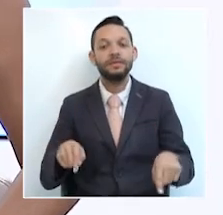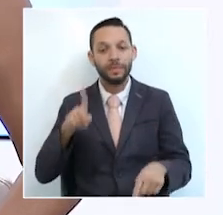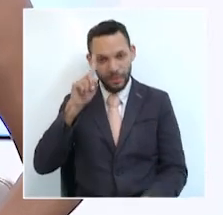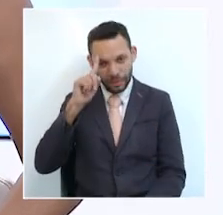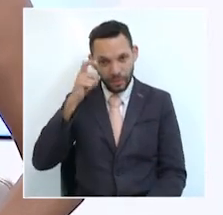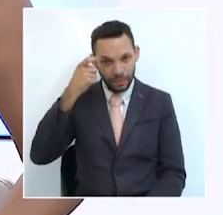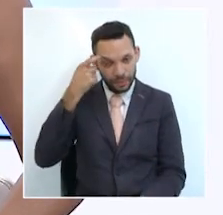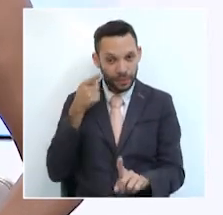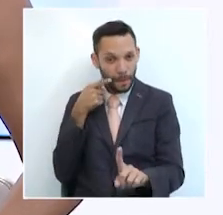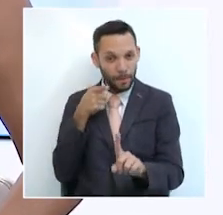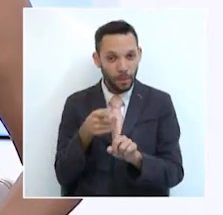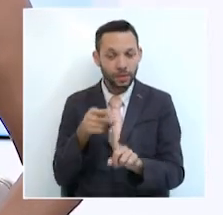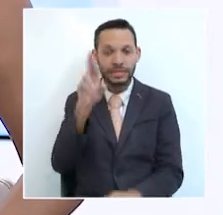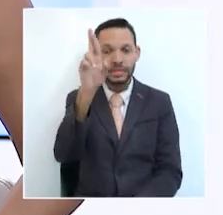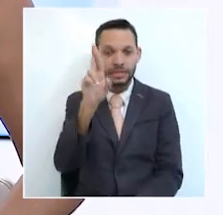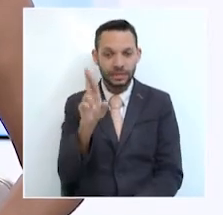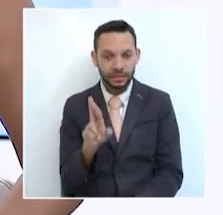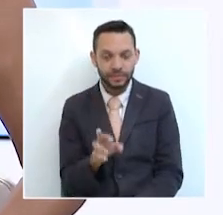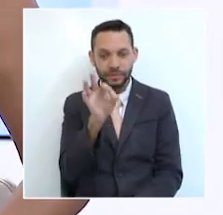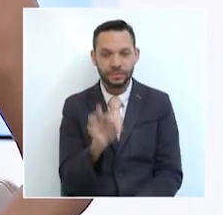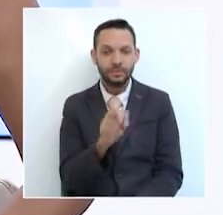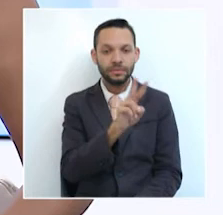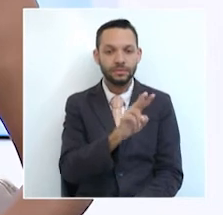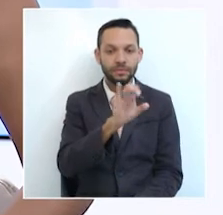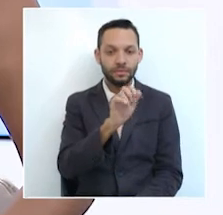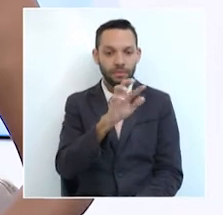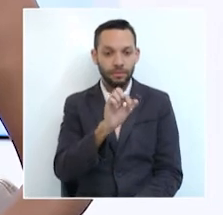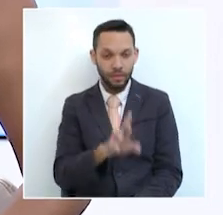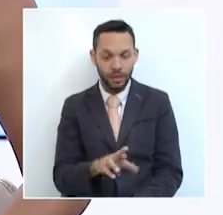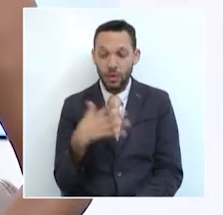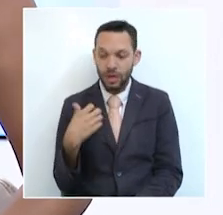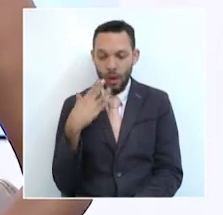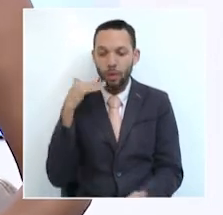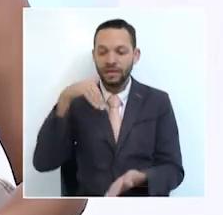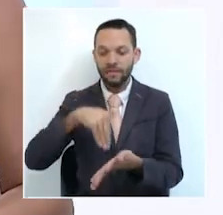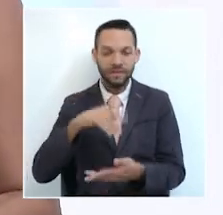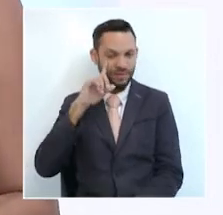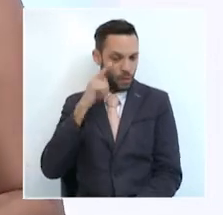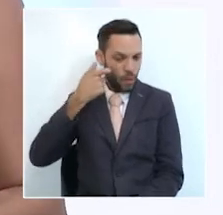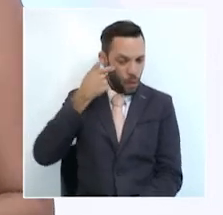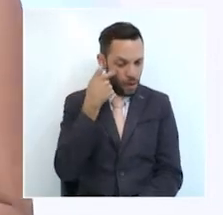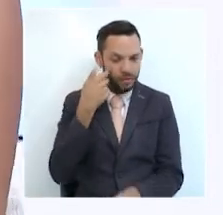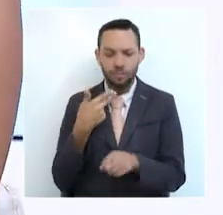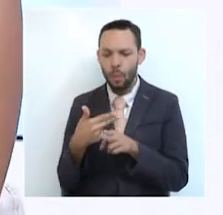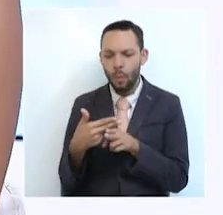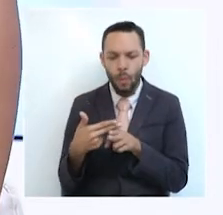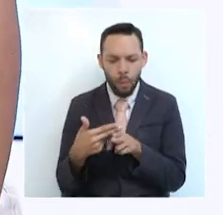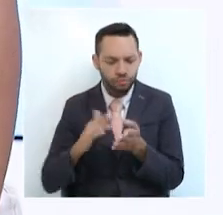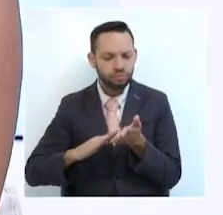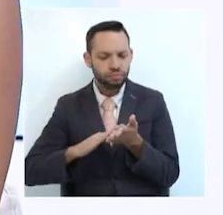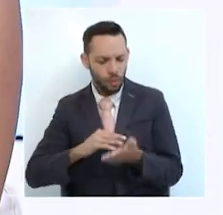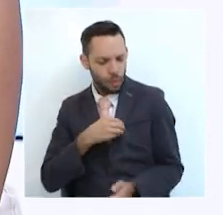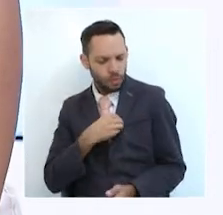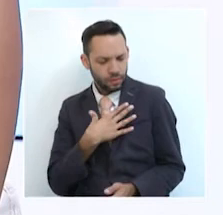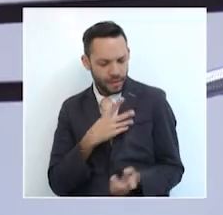Víctor Manuel Tamayo, insistió que se encuentra habilitado para aspirar al primer cargo de Risaralda. Anunció que se avecinan alianzas con otros candidatos.